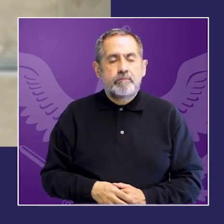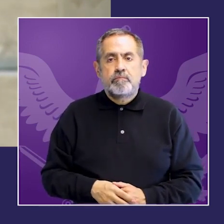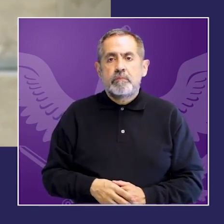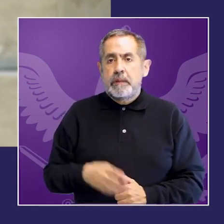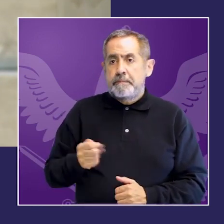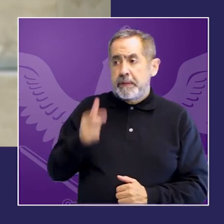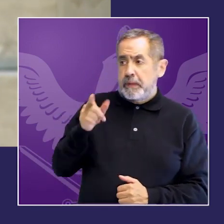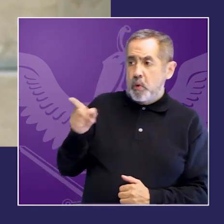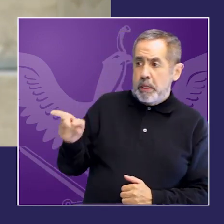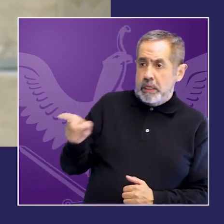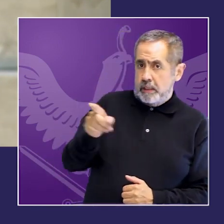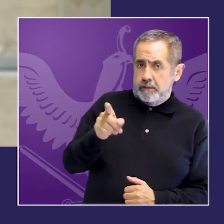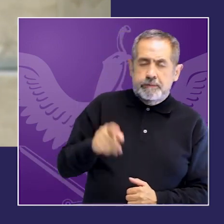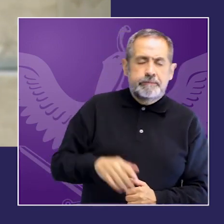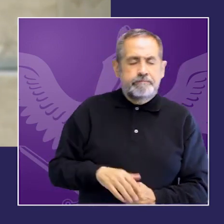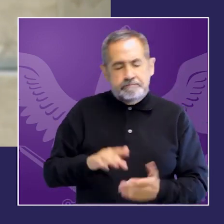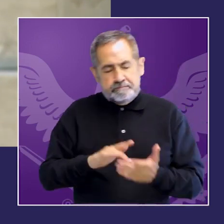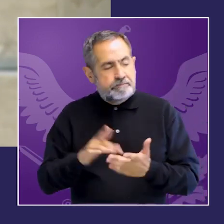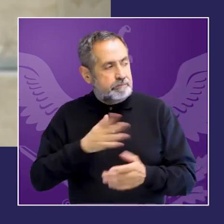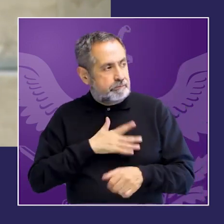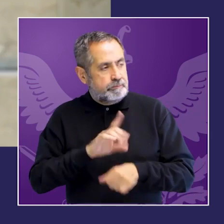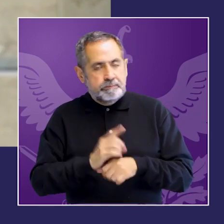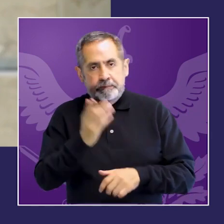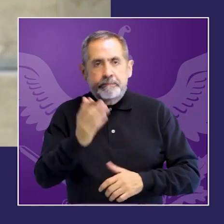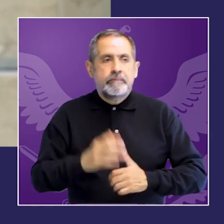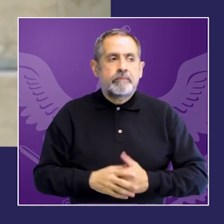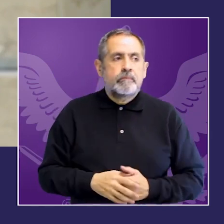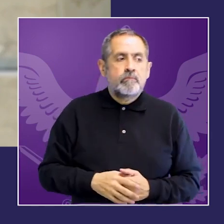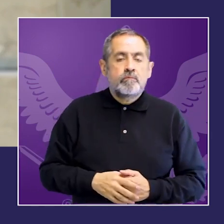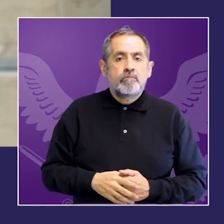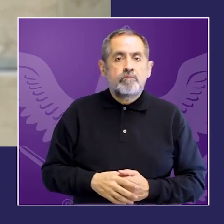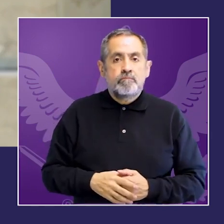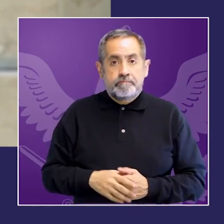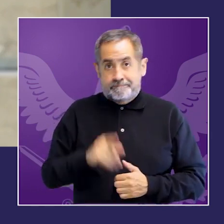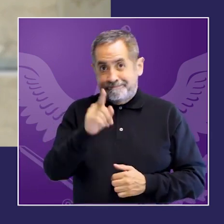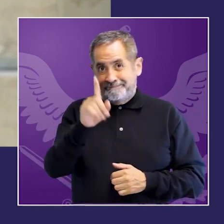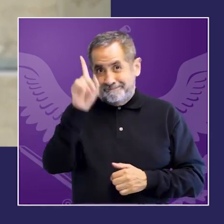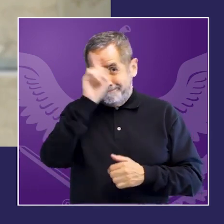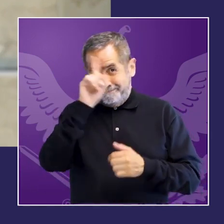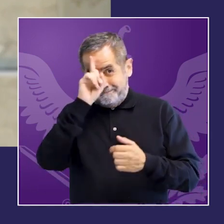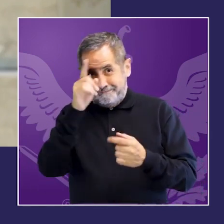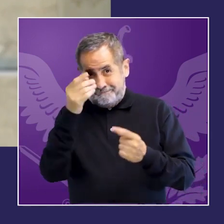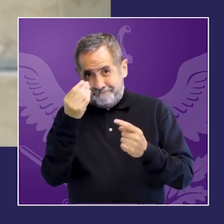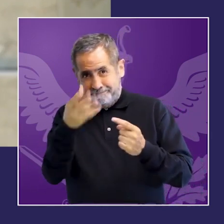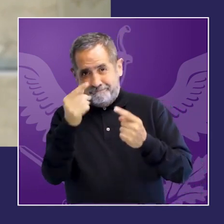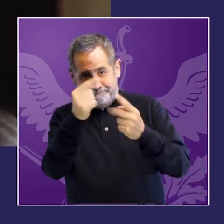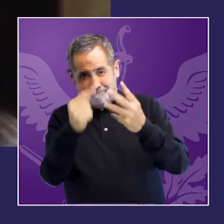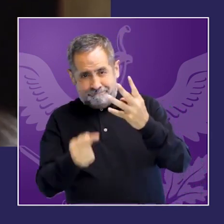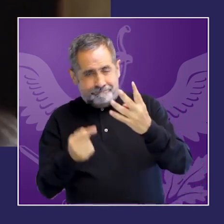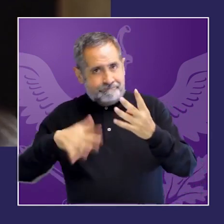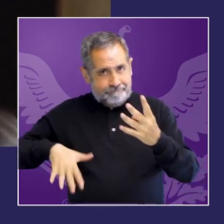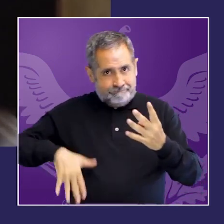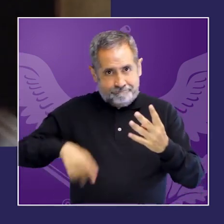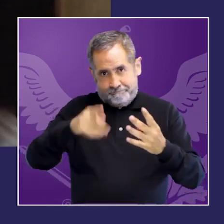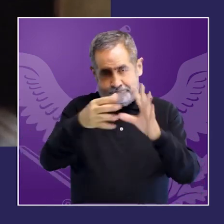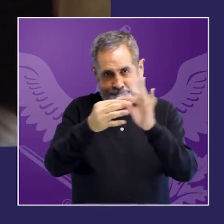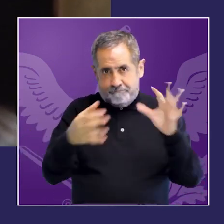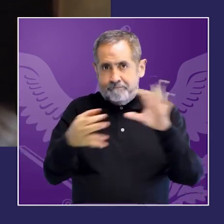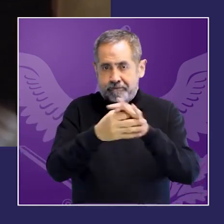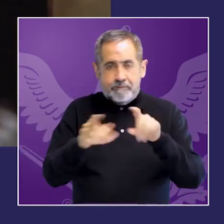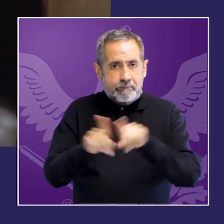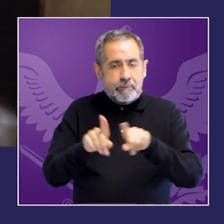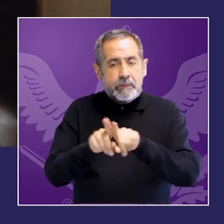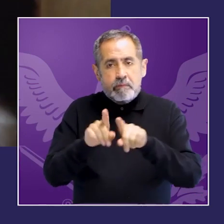gracias hola buen día en sintonía con las recomendaciones que se mencionaban anteriormente y con el